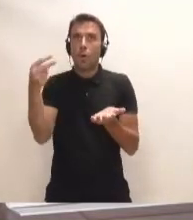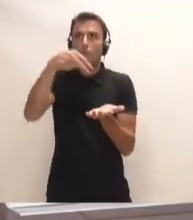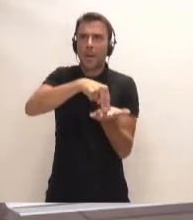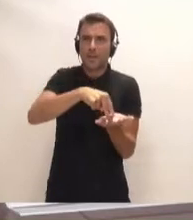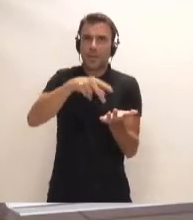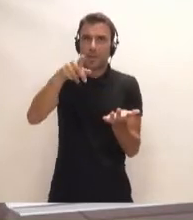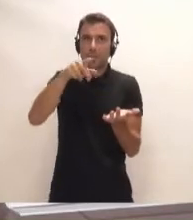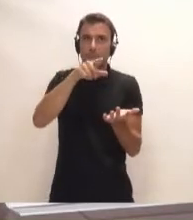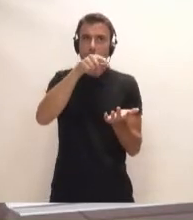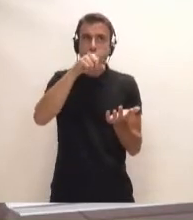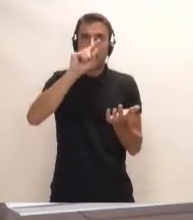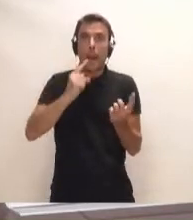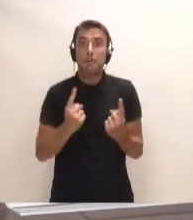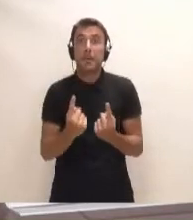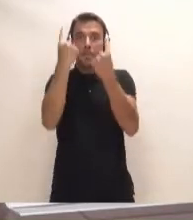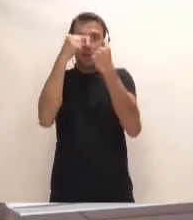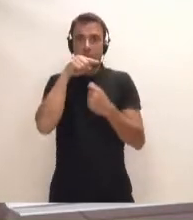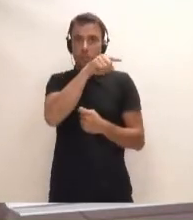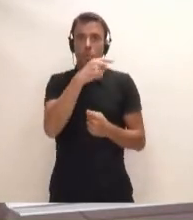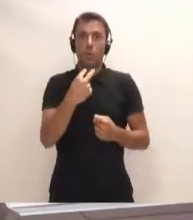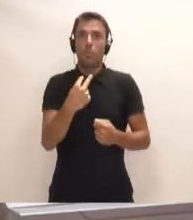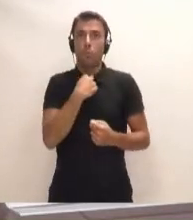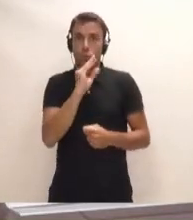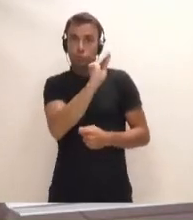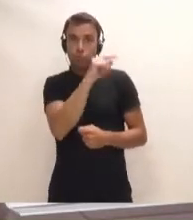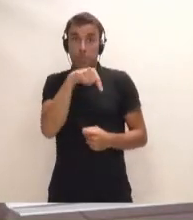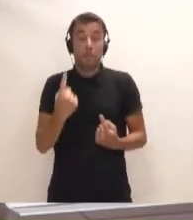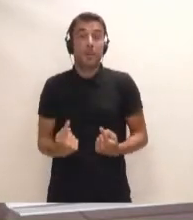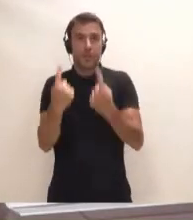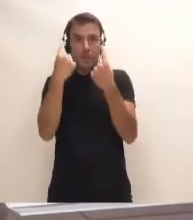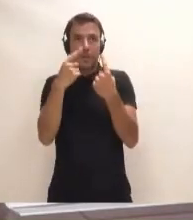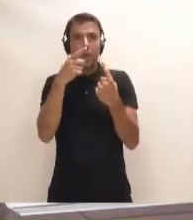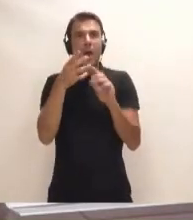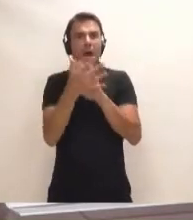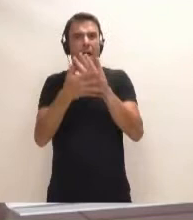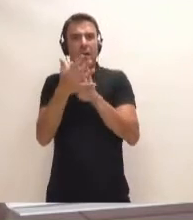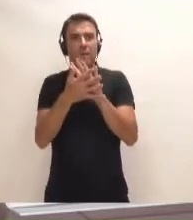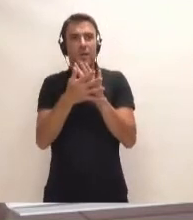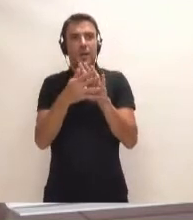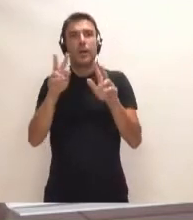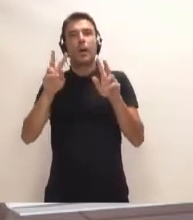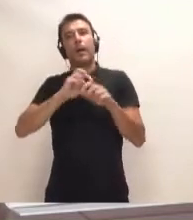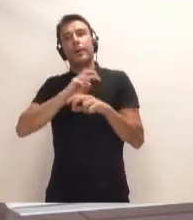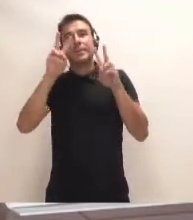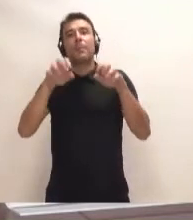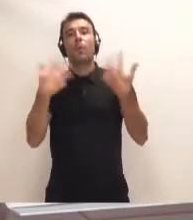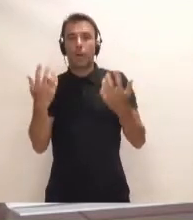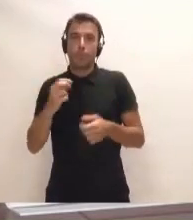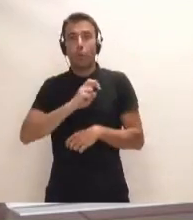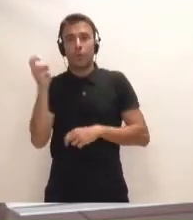hace usted por propia voluntad, sea, además, acerca de otra macroestructura.